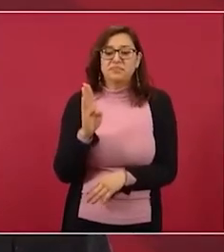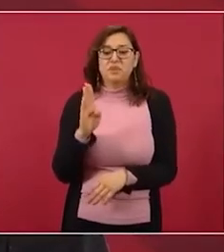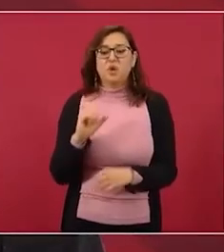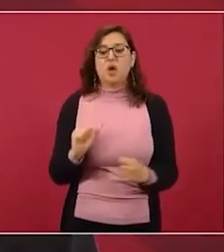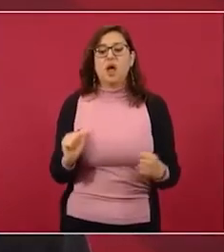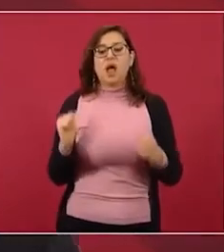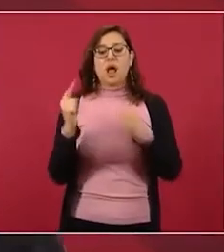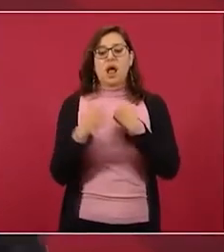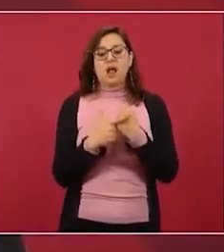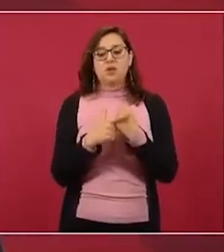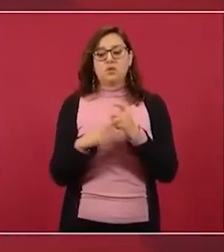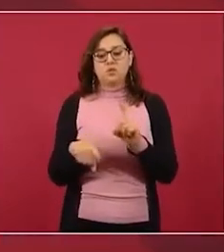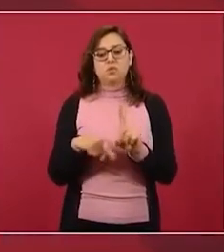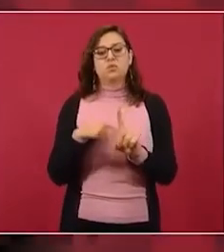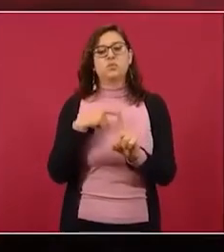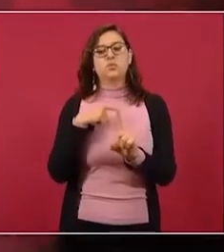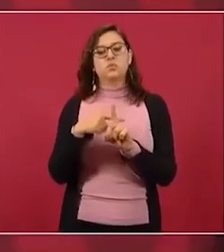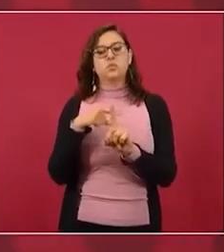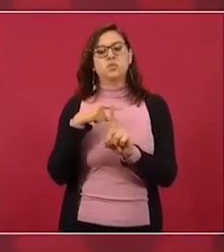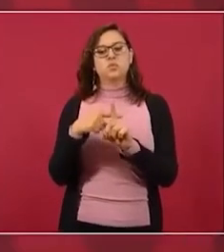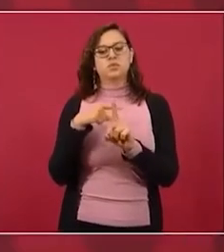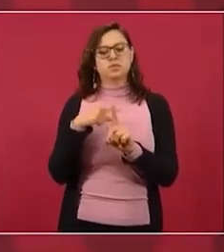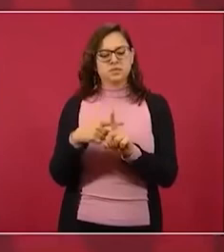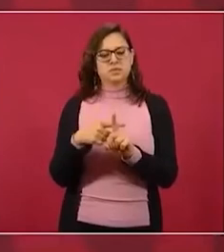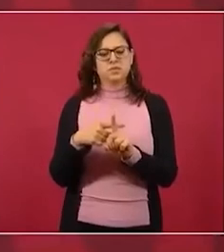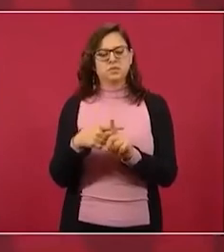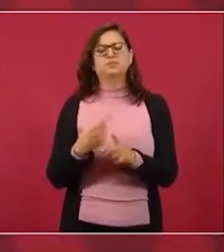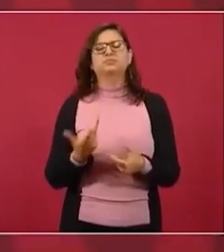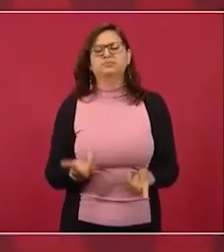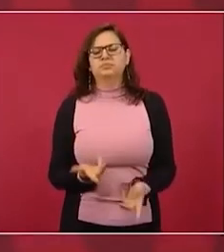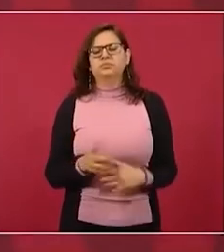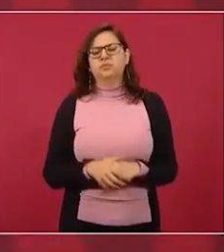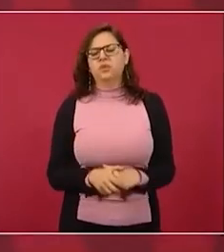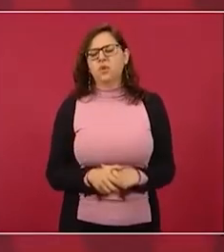y yo lo que veo como positivo